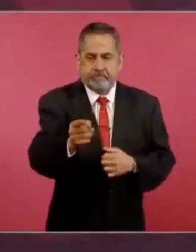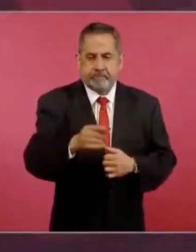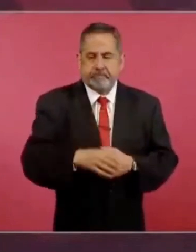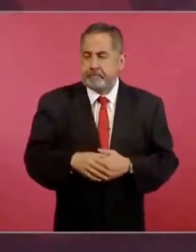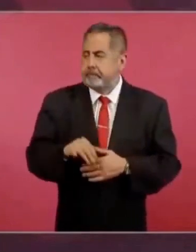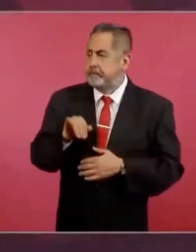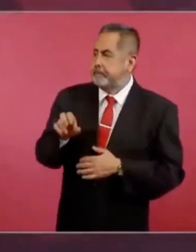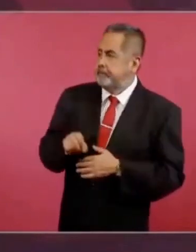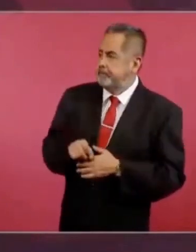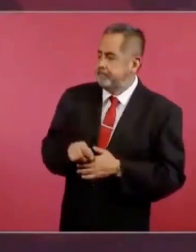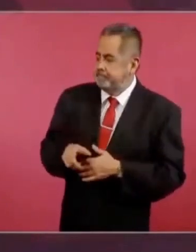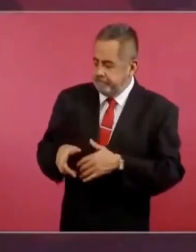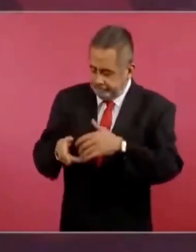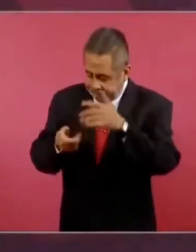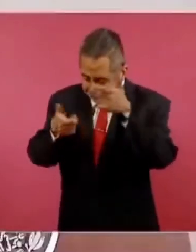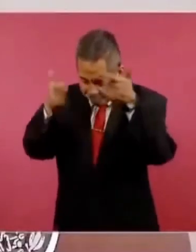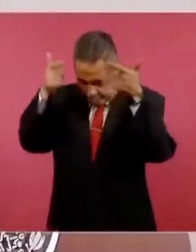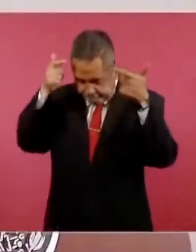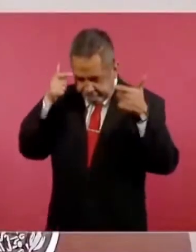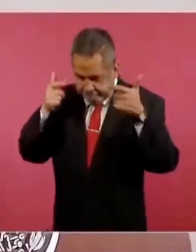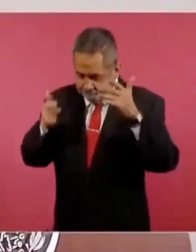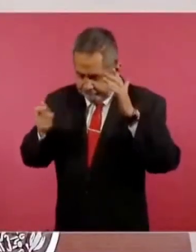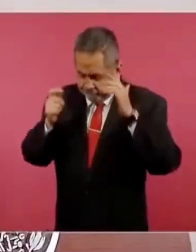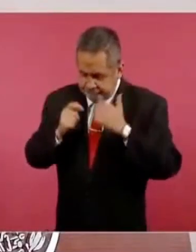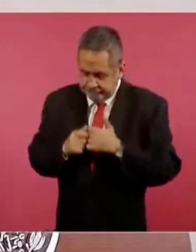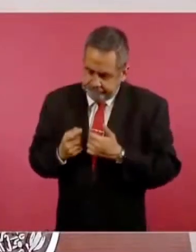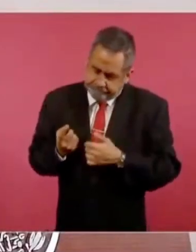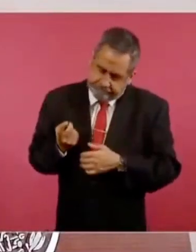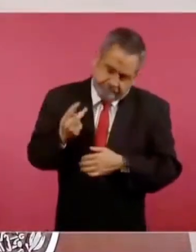Jesús recoge su sombrero y va tras él.